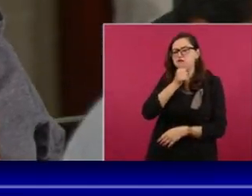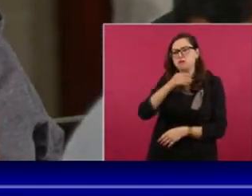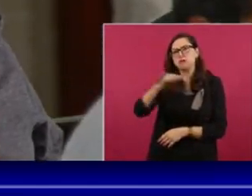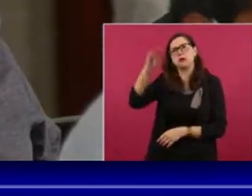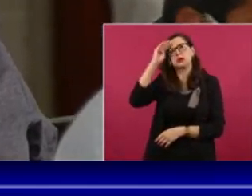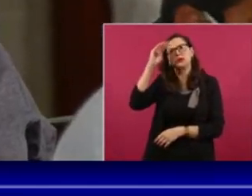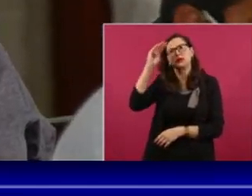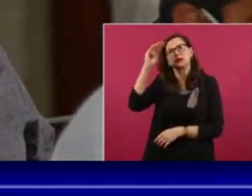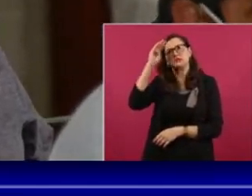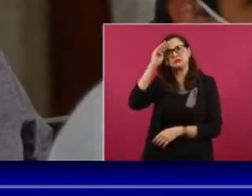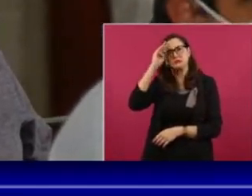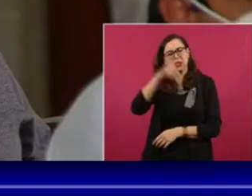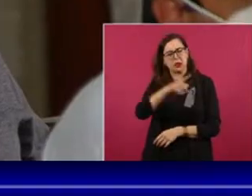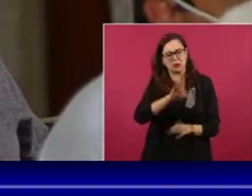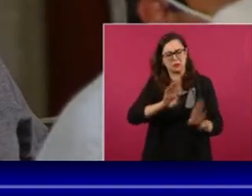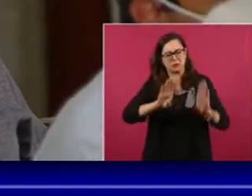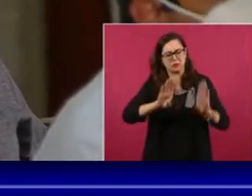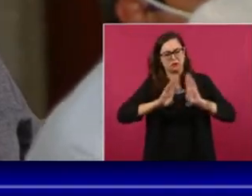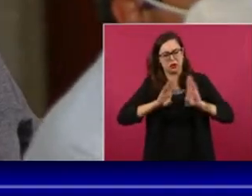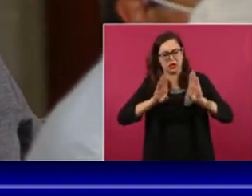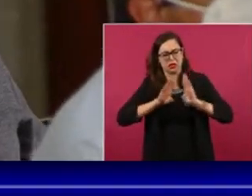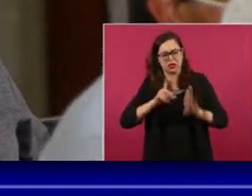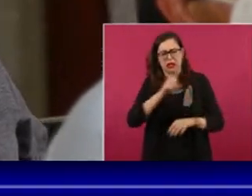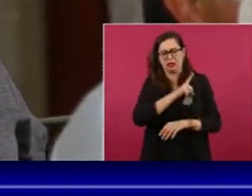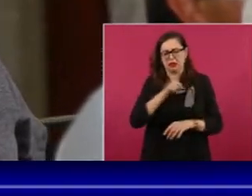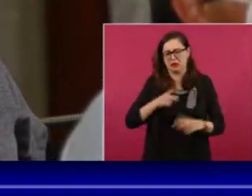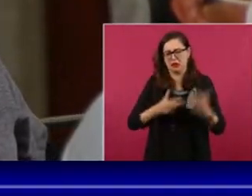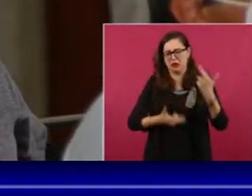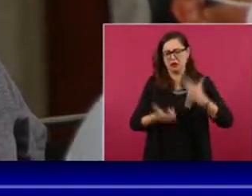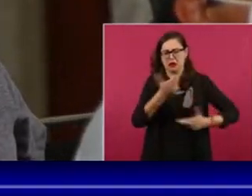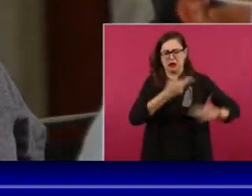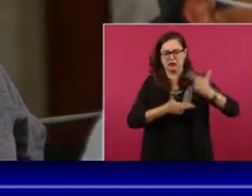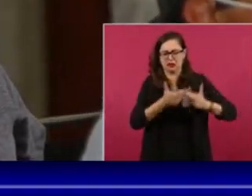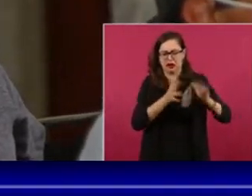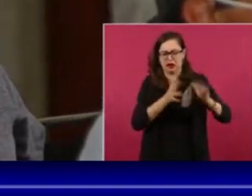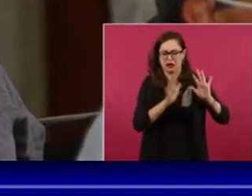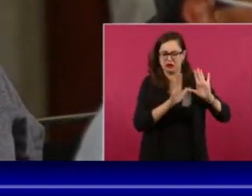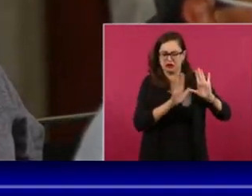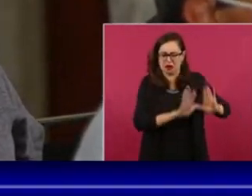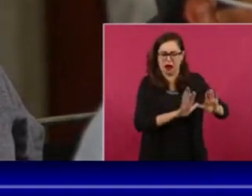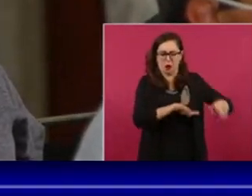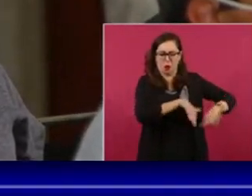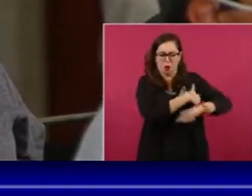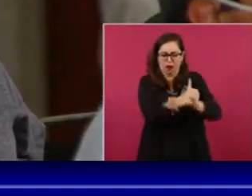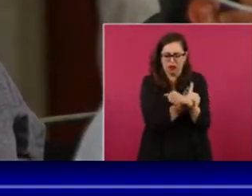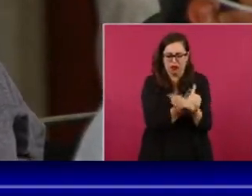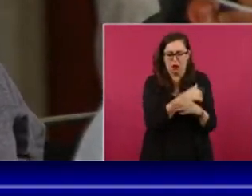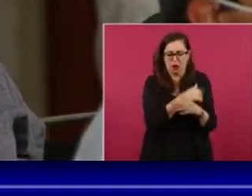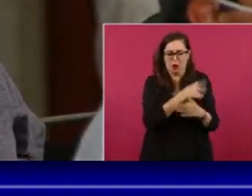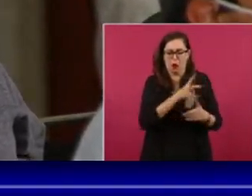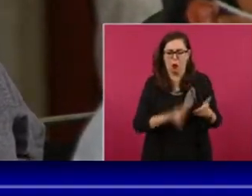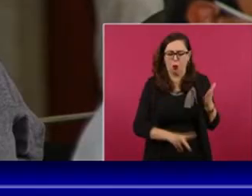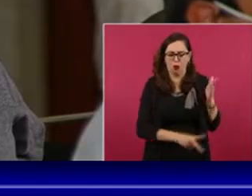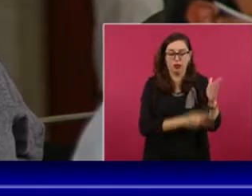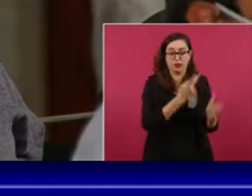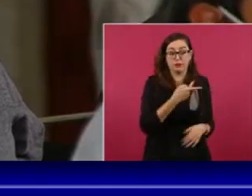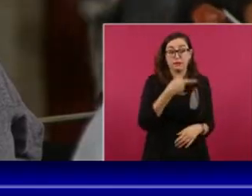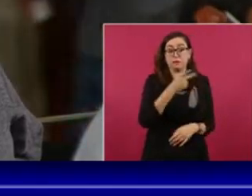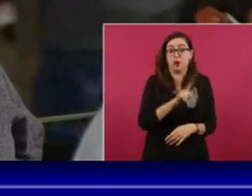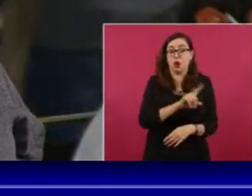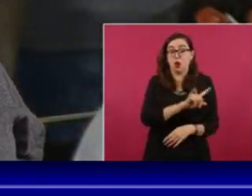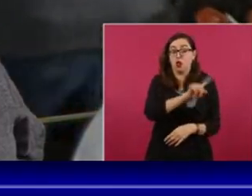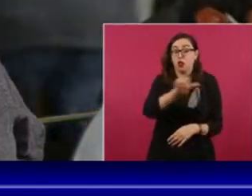estos temas relacionados. Así que yo te invito a que nos sigas porque tenemos temas muy interesantes y continuamos